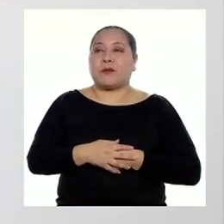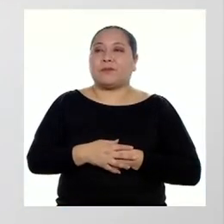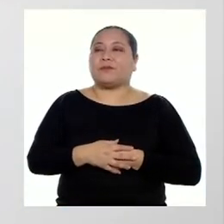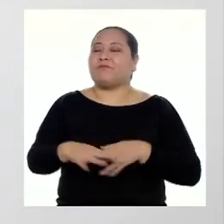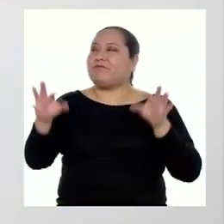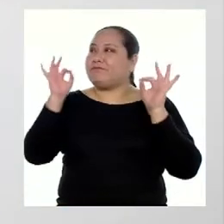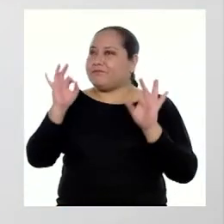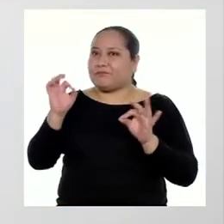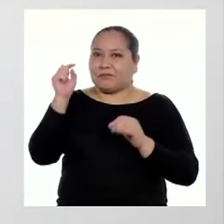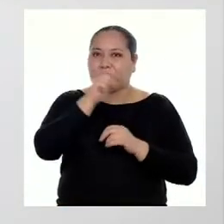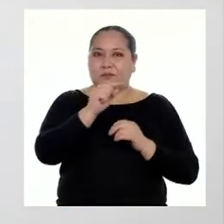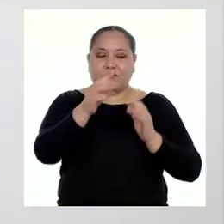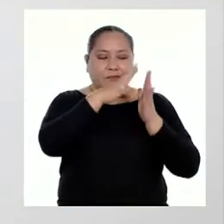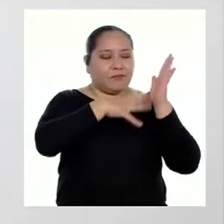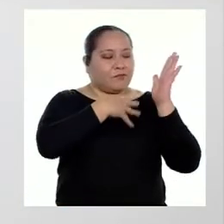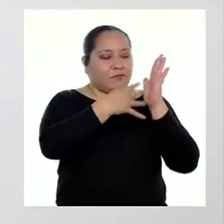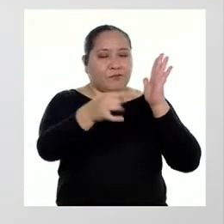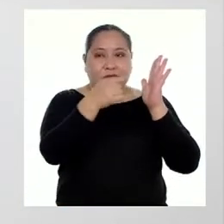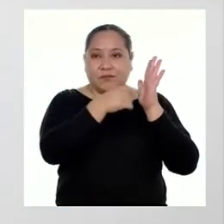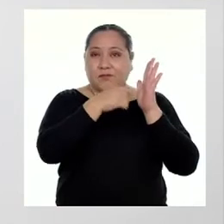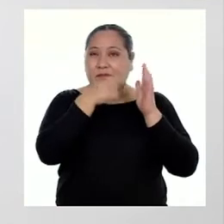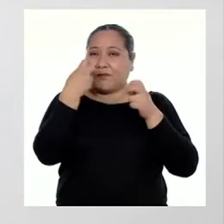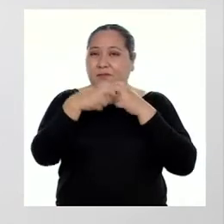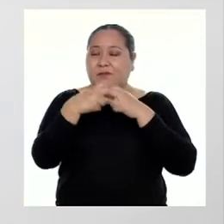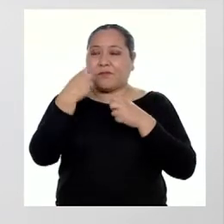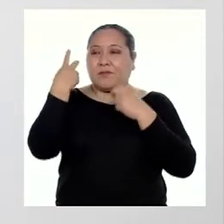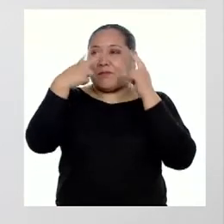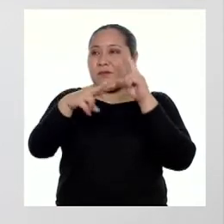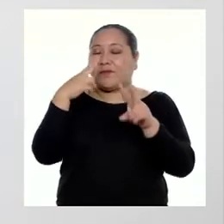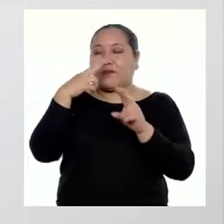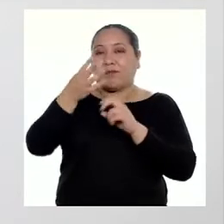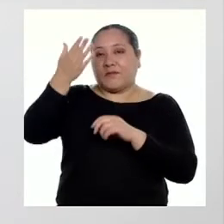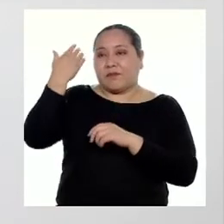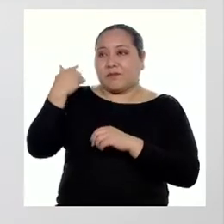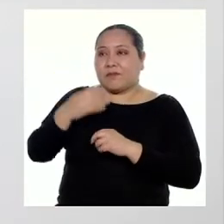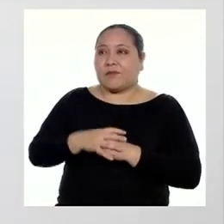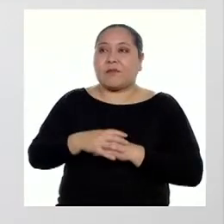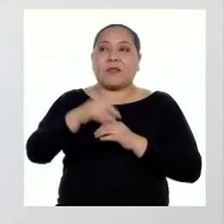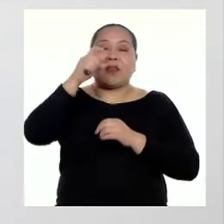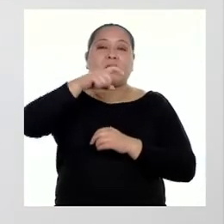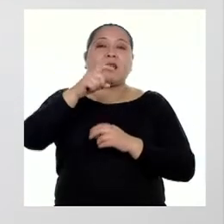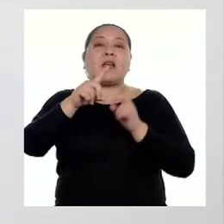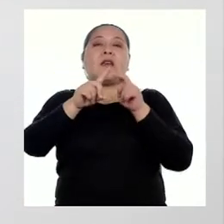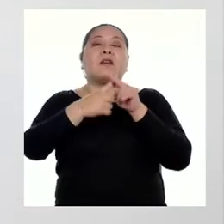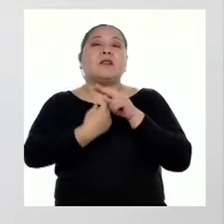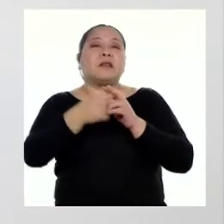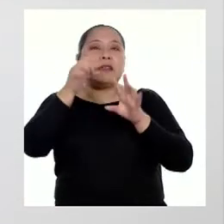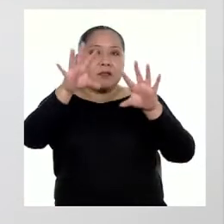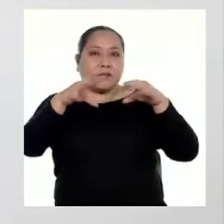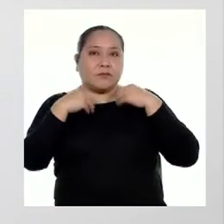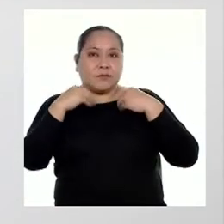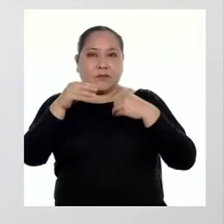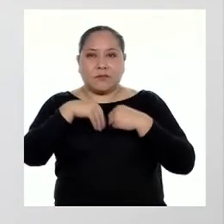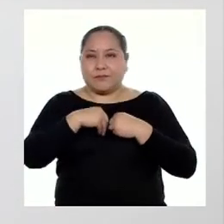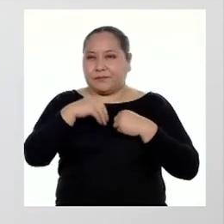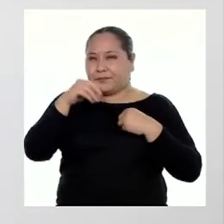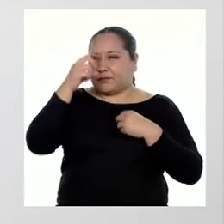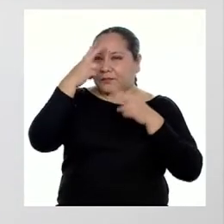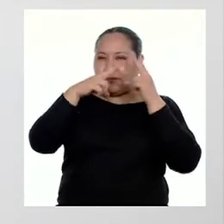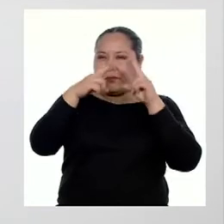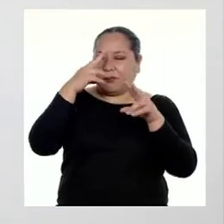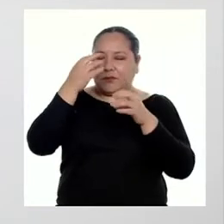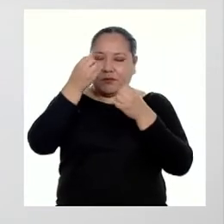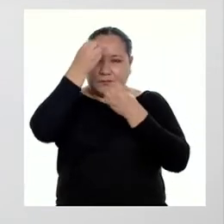Bien, como en el resto de casos que hemos visto en este programa, debemos empezar reconociendo los datos o condiciones